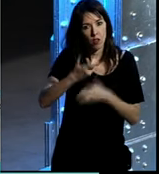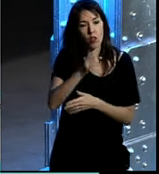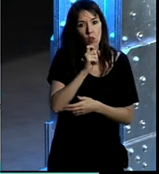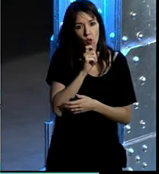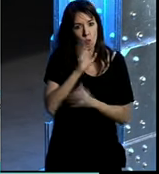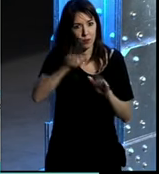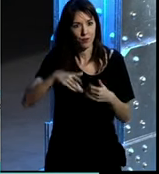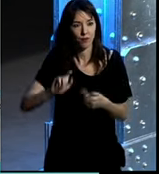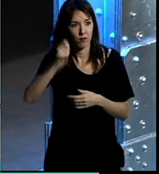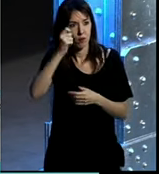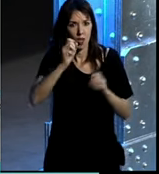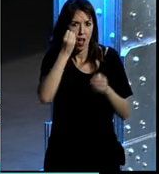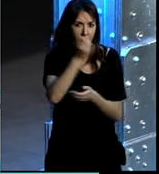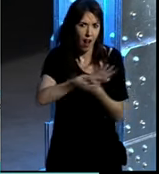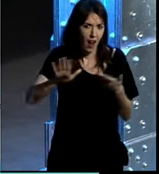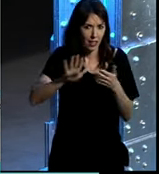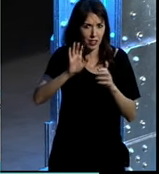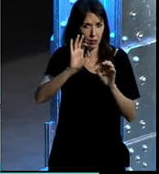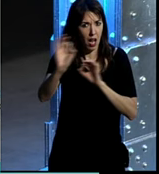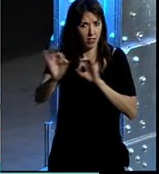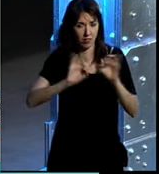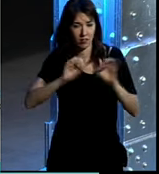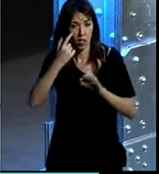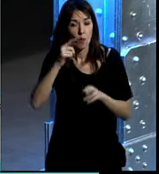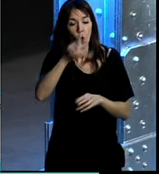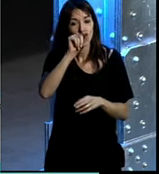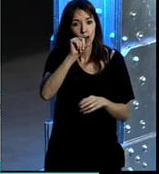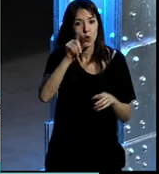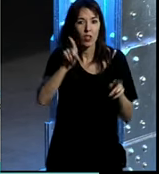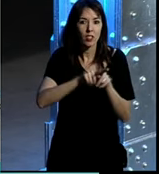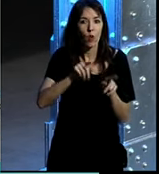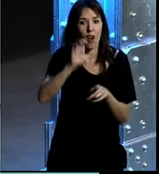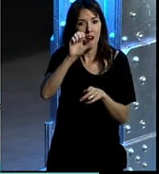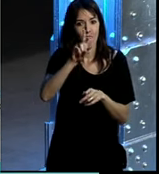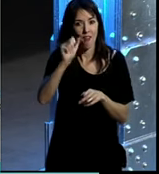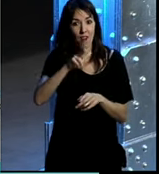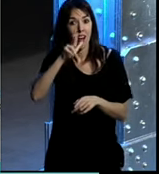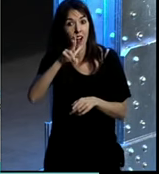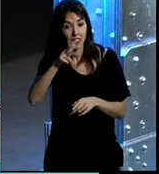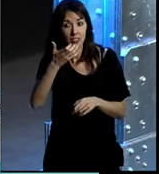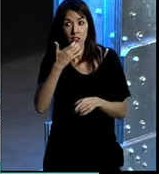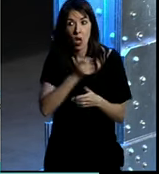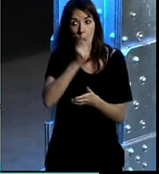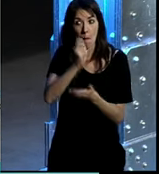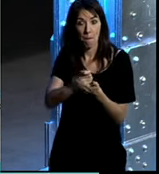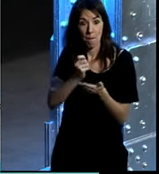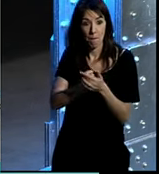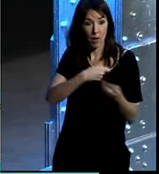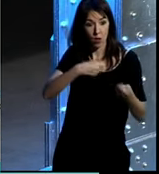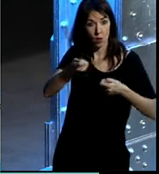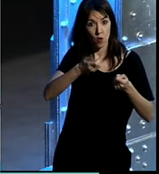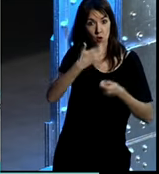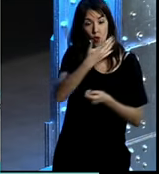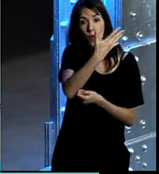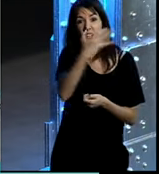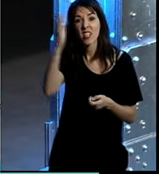en conseguir de manera gratuita y orgánica pues tweets como ese que veis ahí de Beba H que si lo tuviéramos que haber pagado a precio de mercado con